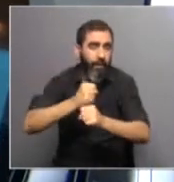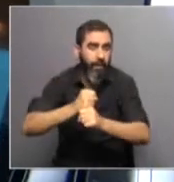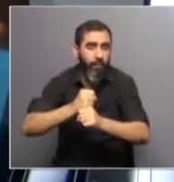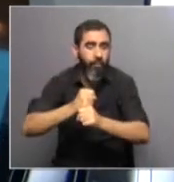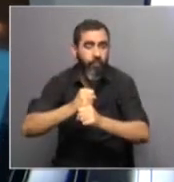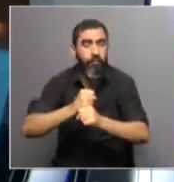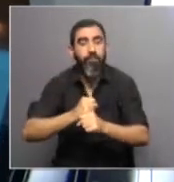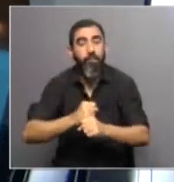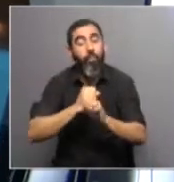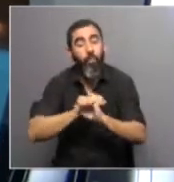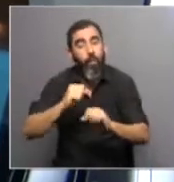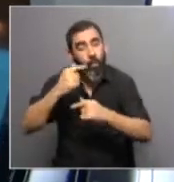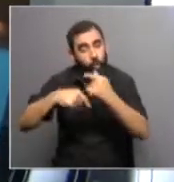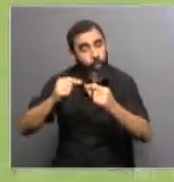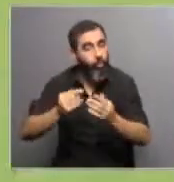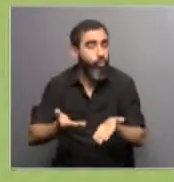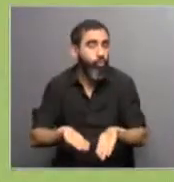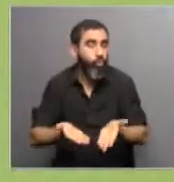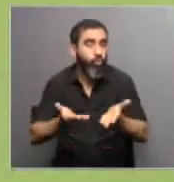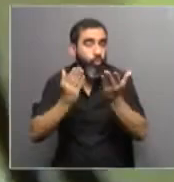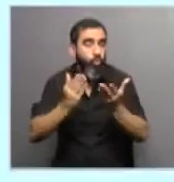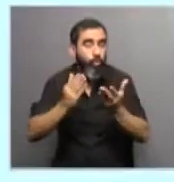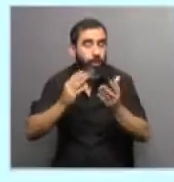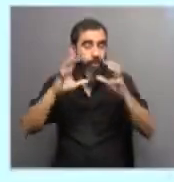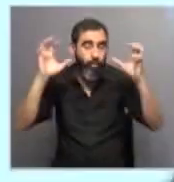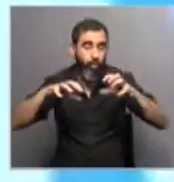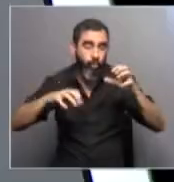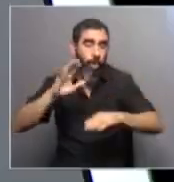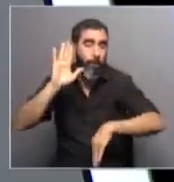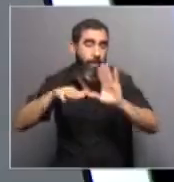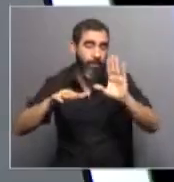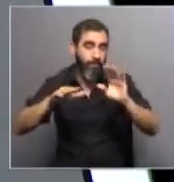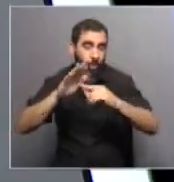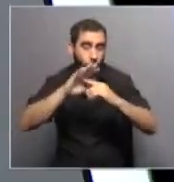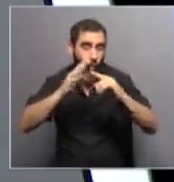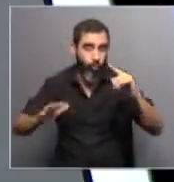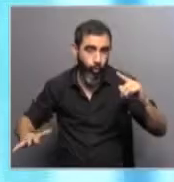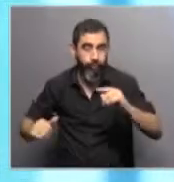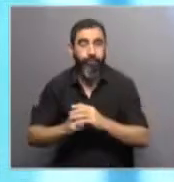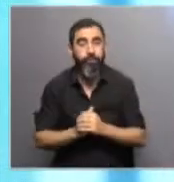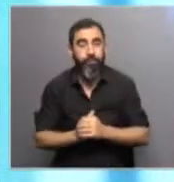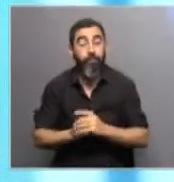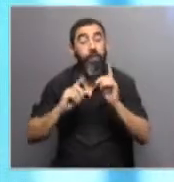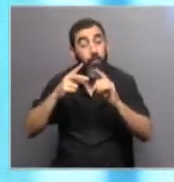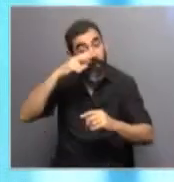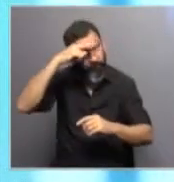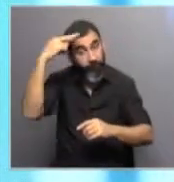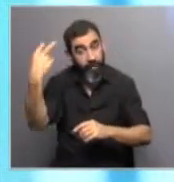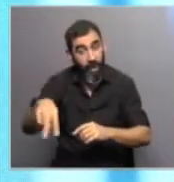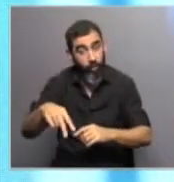XXI, siga aumentando la tendencia a aumento de lluvias. Y también en verano